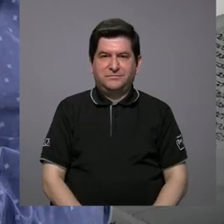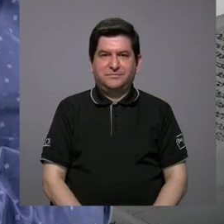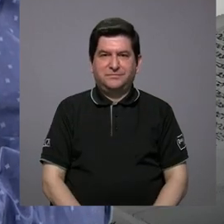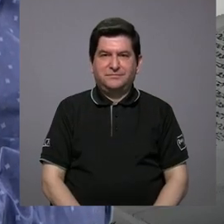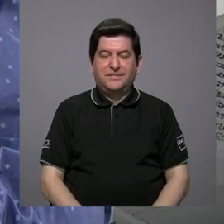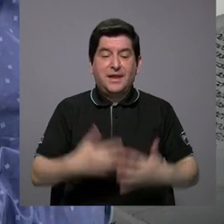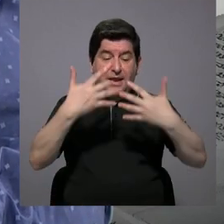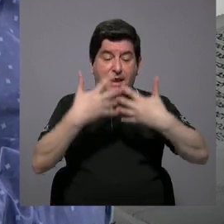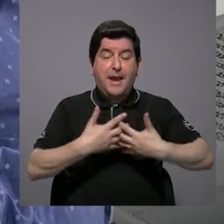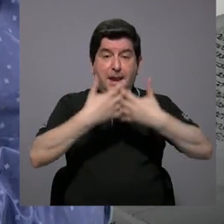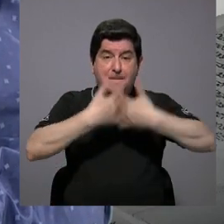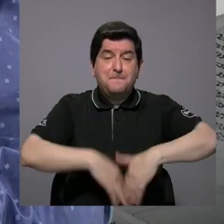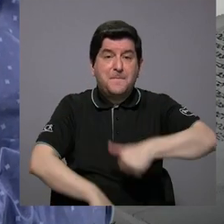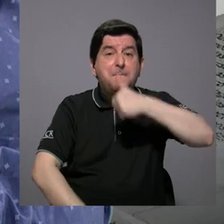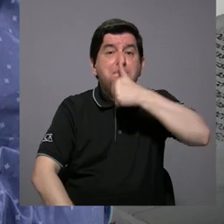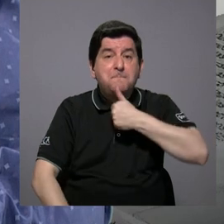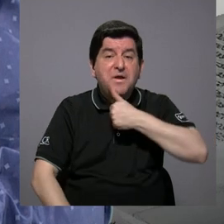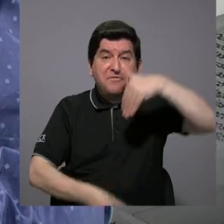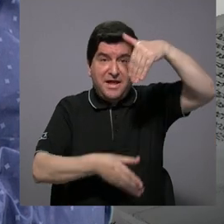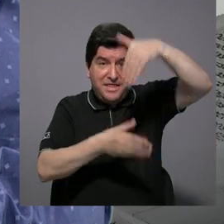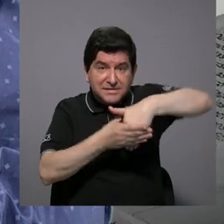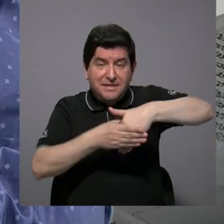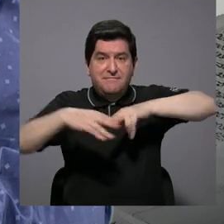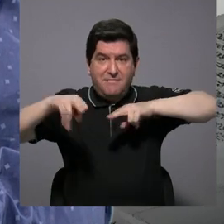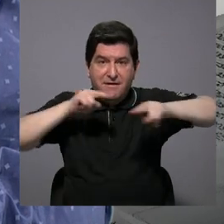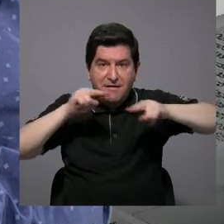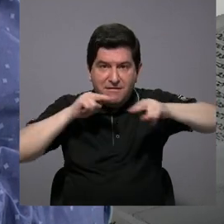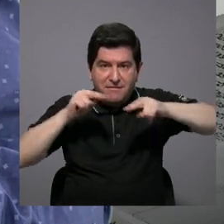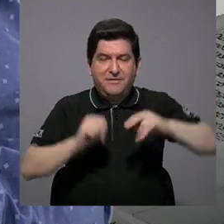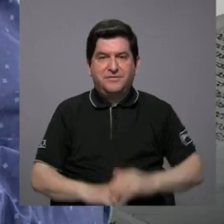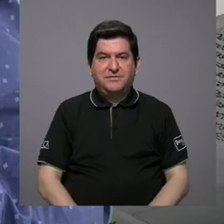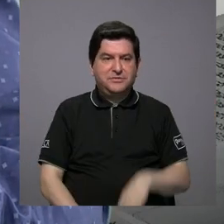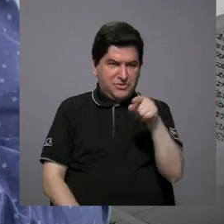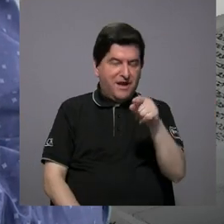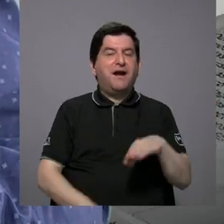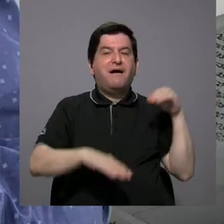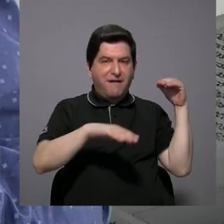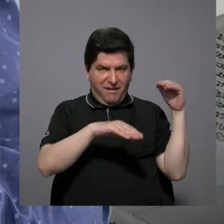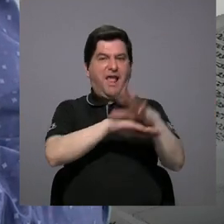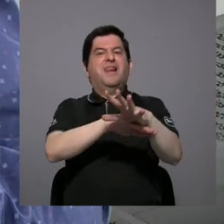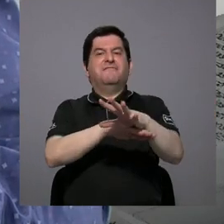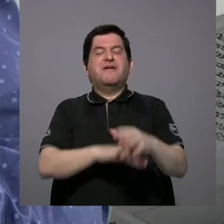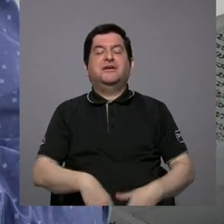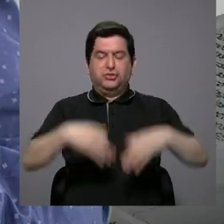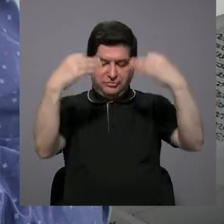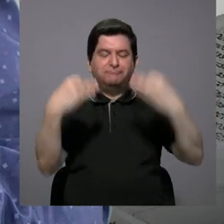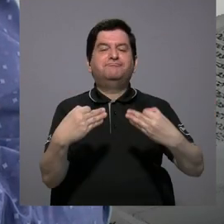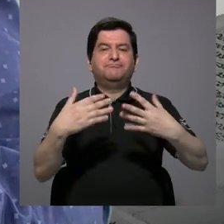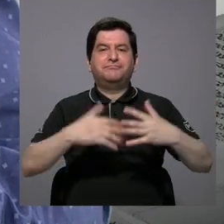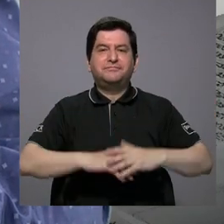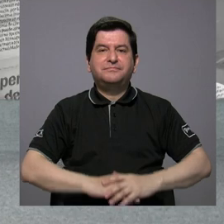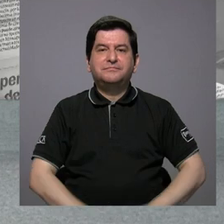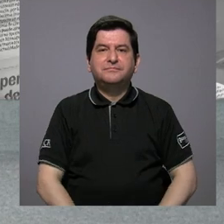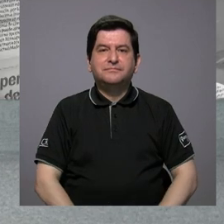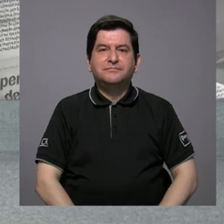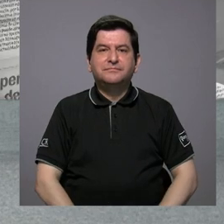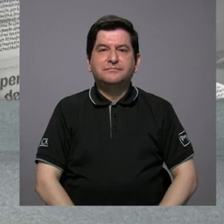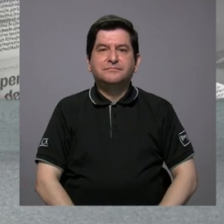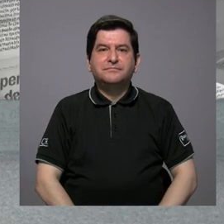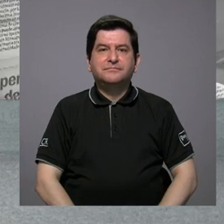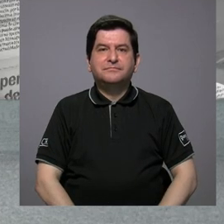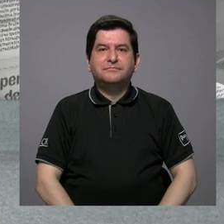empresas privadas entraran en este negocio. Ahí están las consecuencias de esas decisiones, ¿verdad?